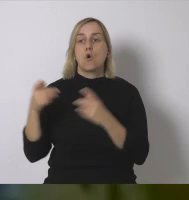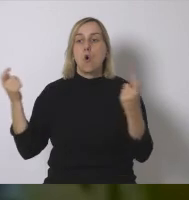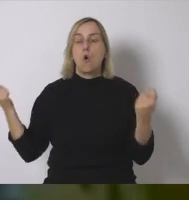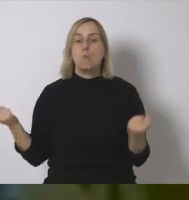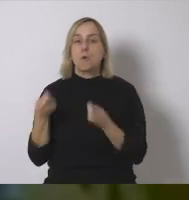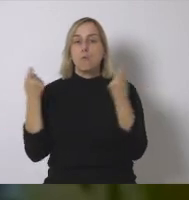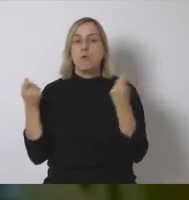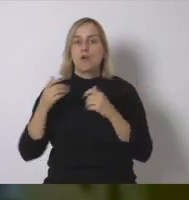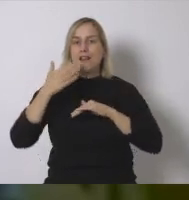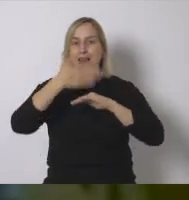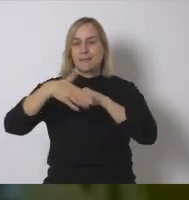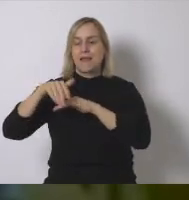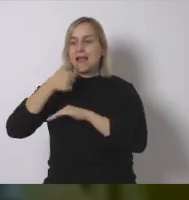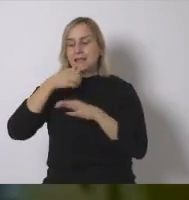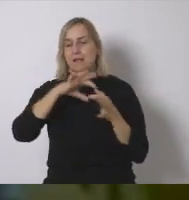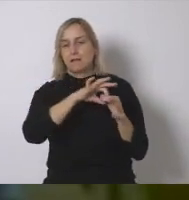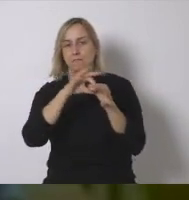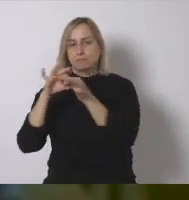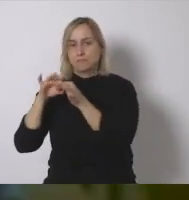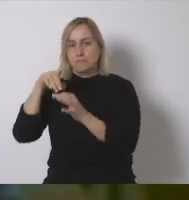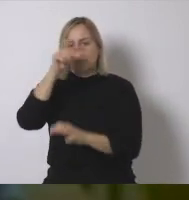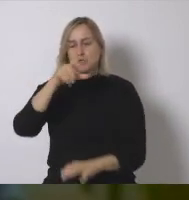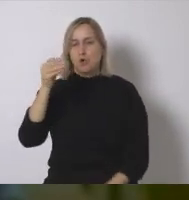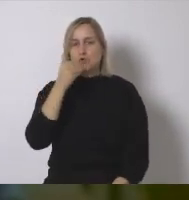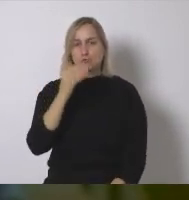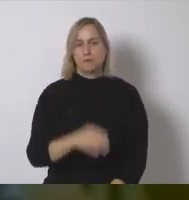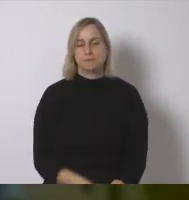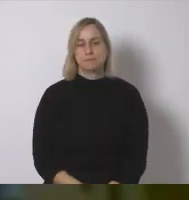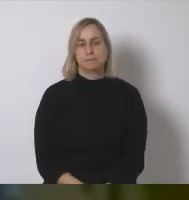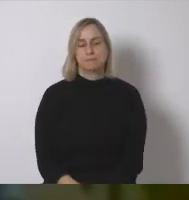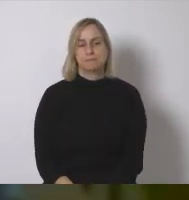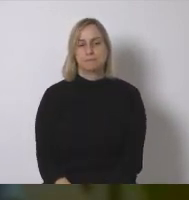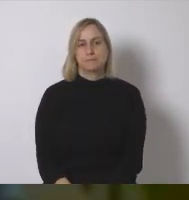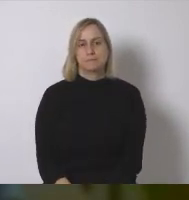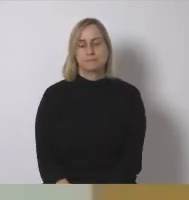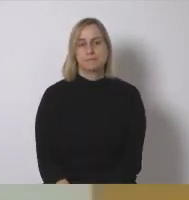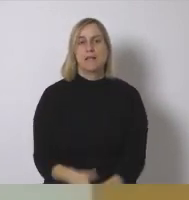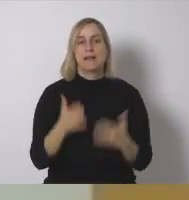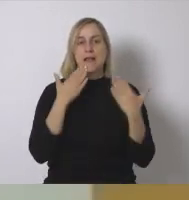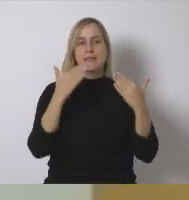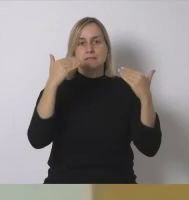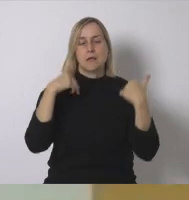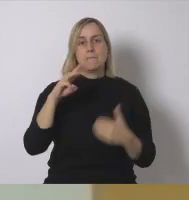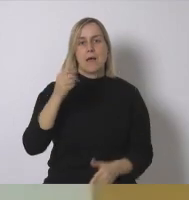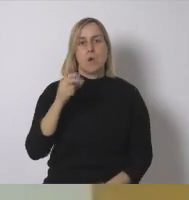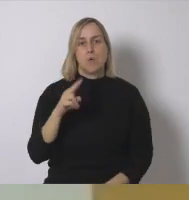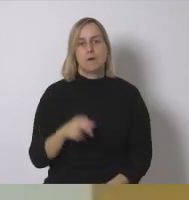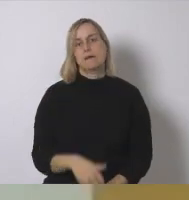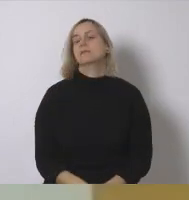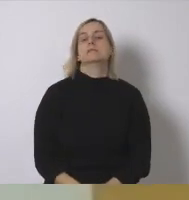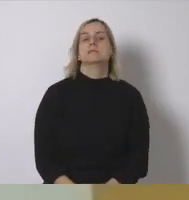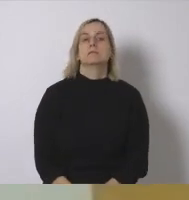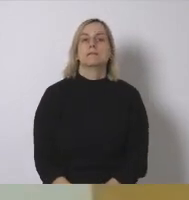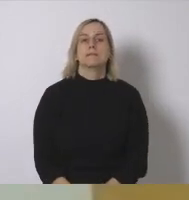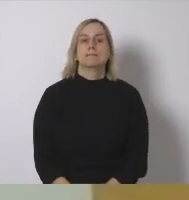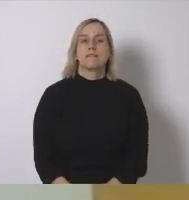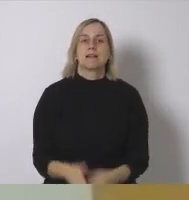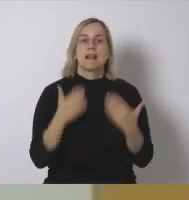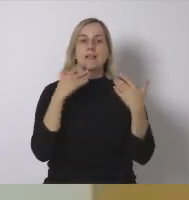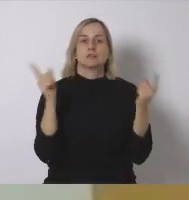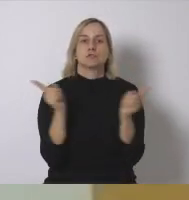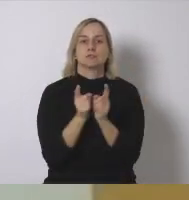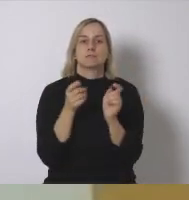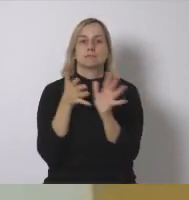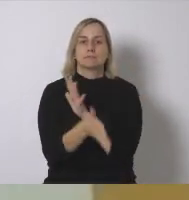de instalación y promociones limitadas a los consumidores muchas gracias Pau por